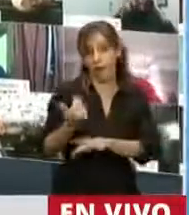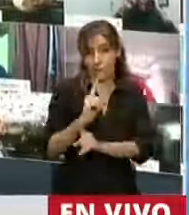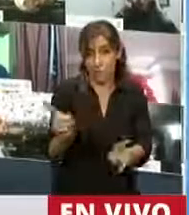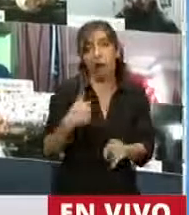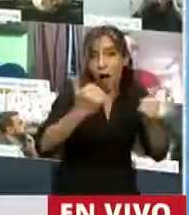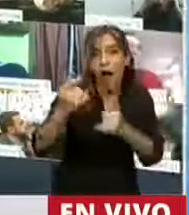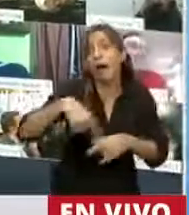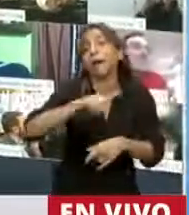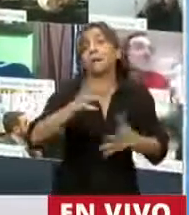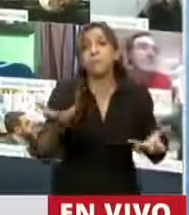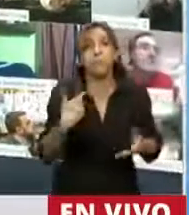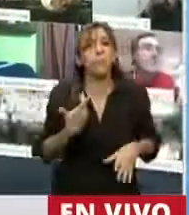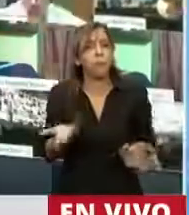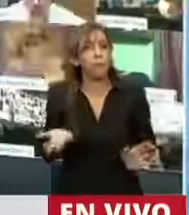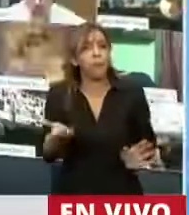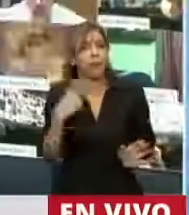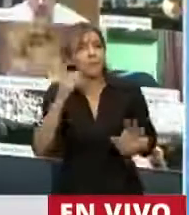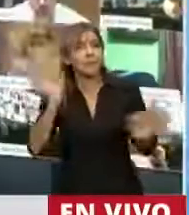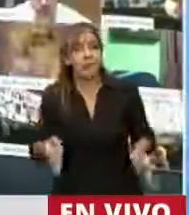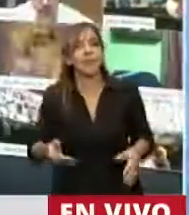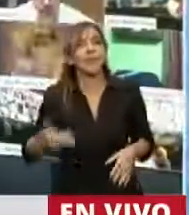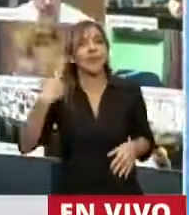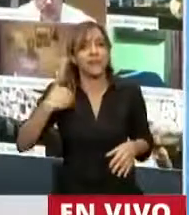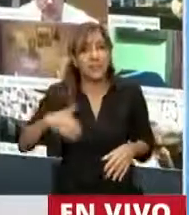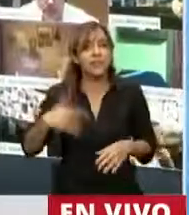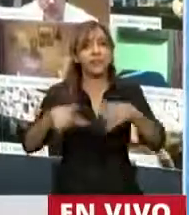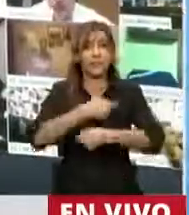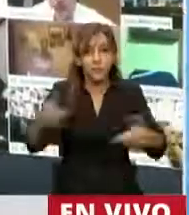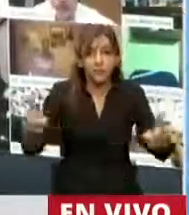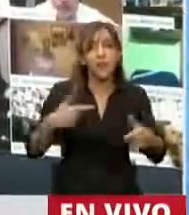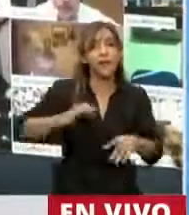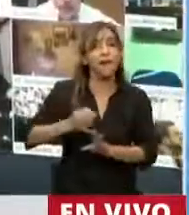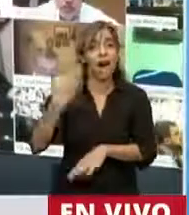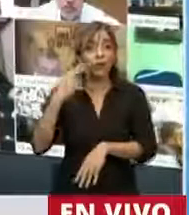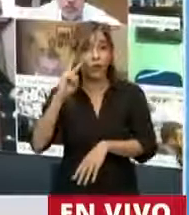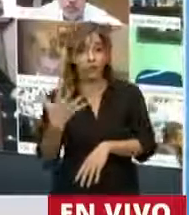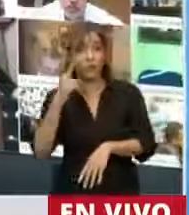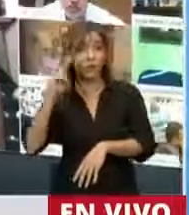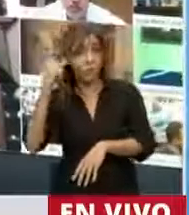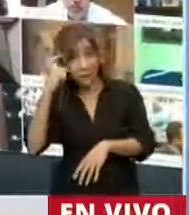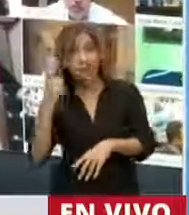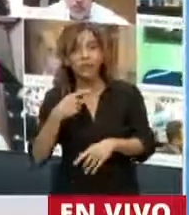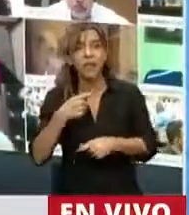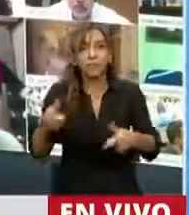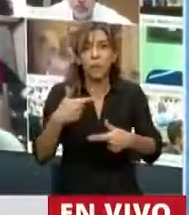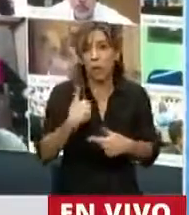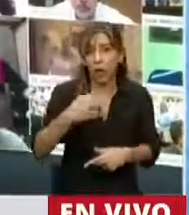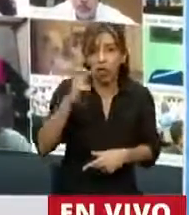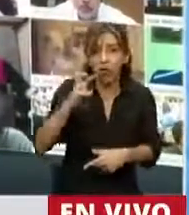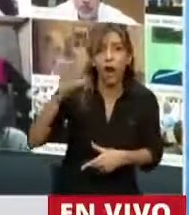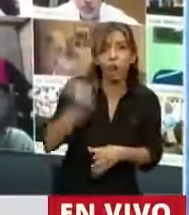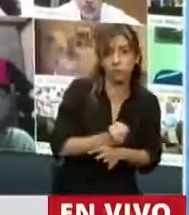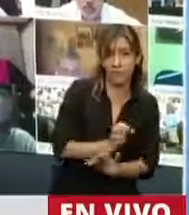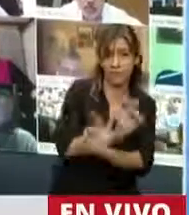La sociedad tiene que saber que los bonos que se emitieron en la Argentina en el año 2005 y en el 2010 no han ingresado un solo dólar a la Argentina por esos bonos,